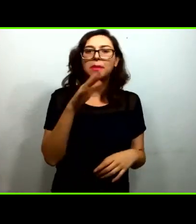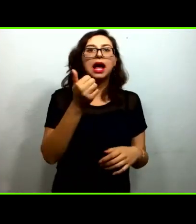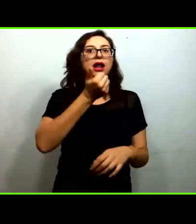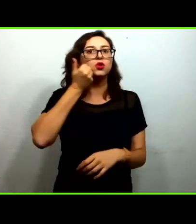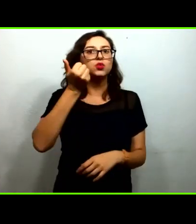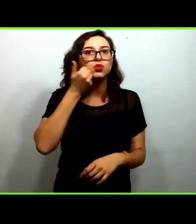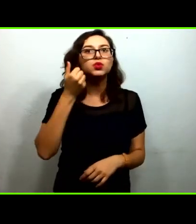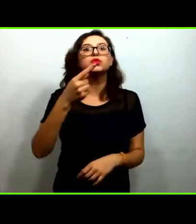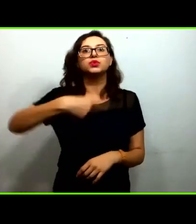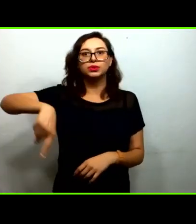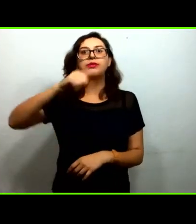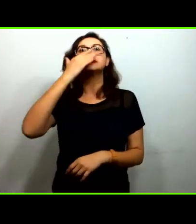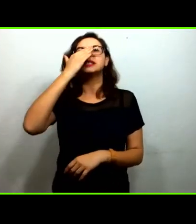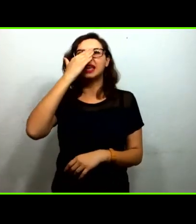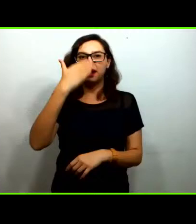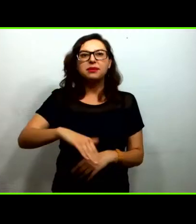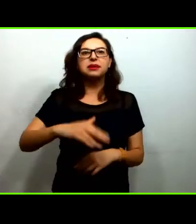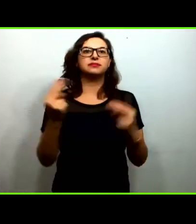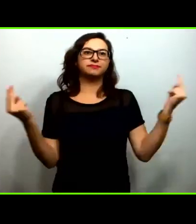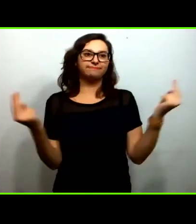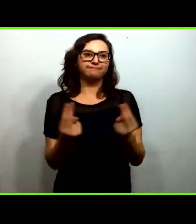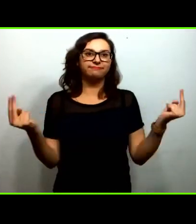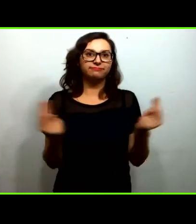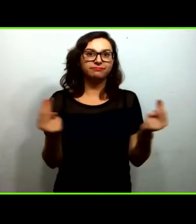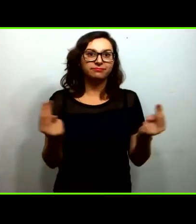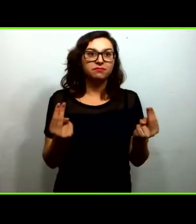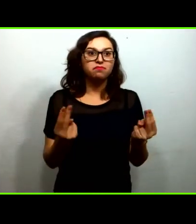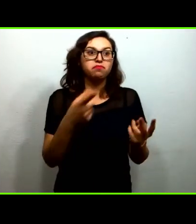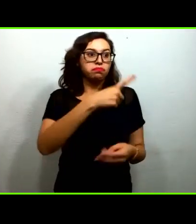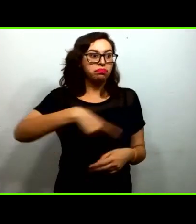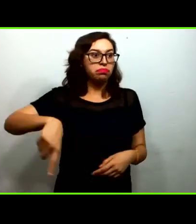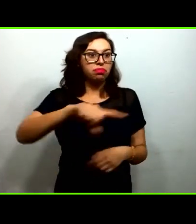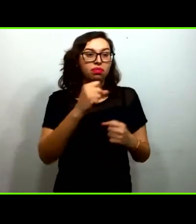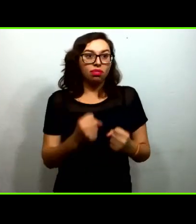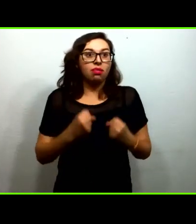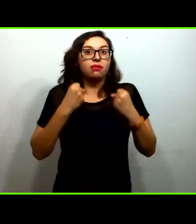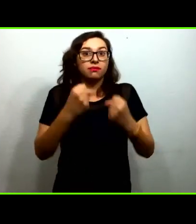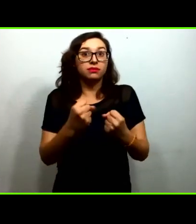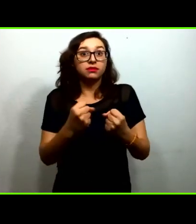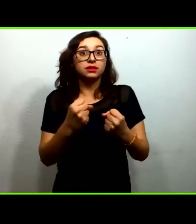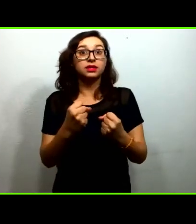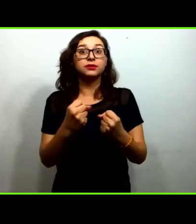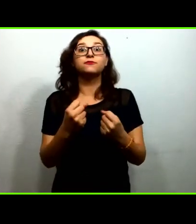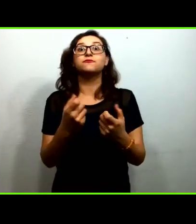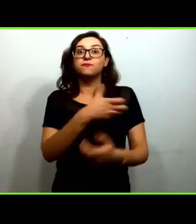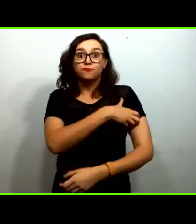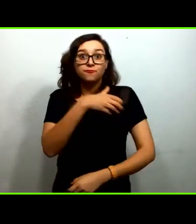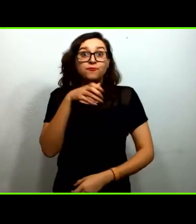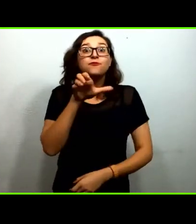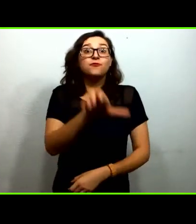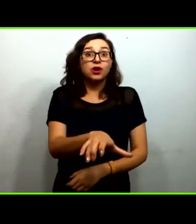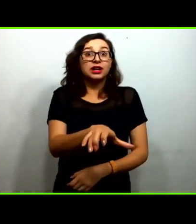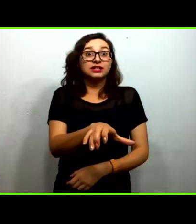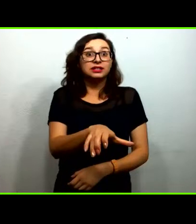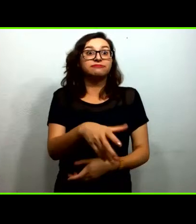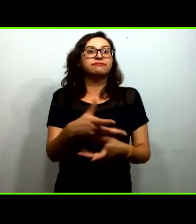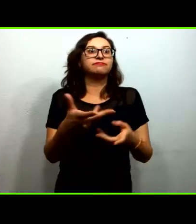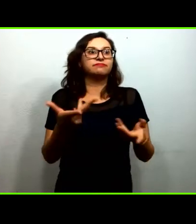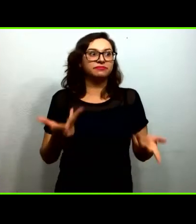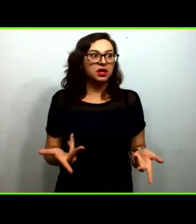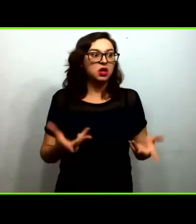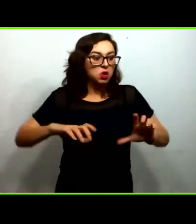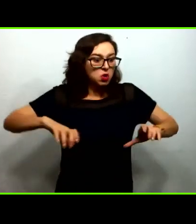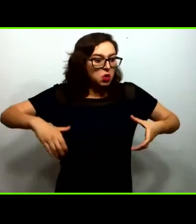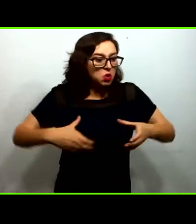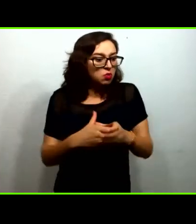saben qué es lo que necesitan y si se empoderan si tienen si logramos desarrollar en estas comunidades